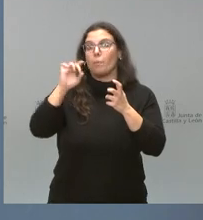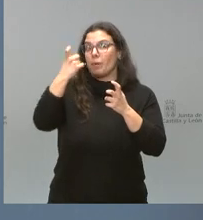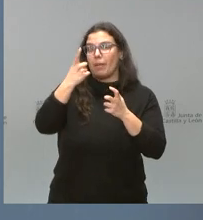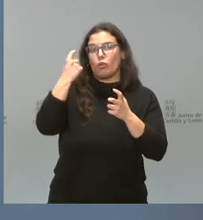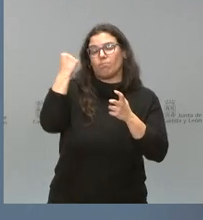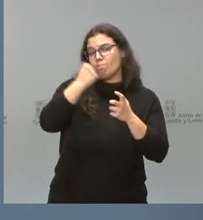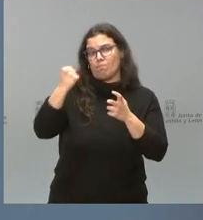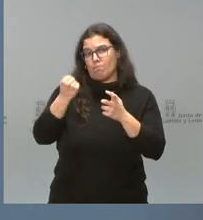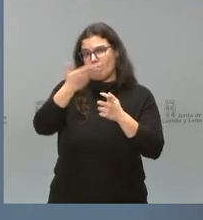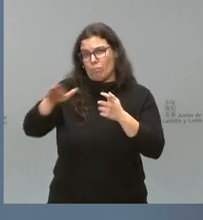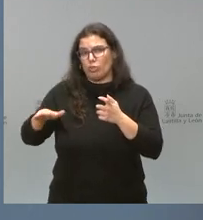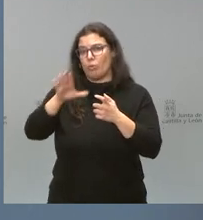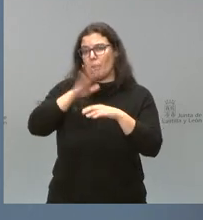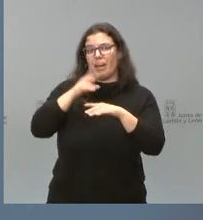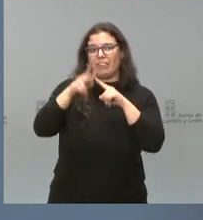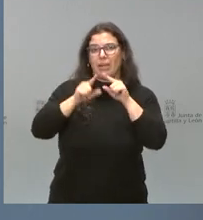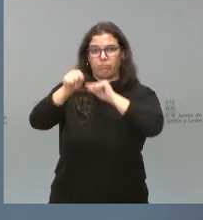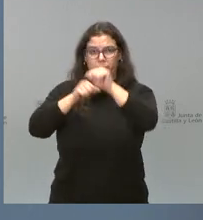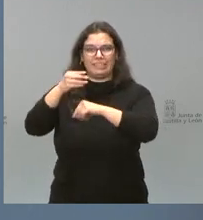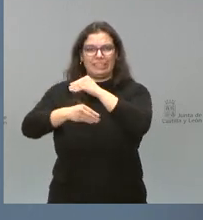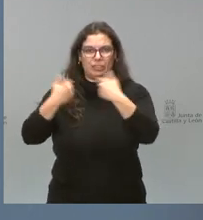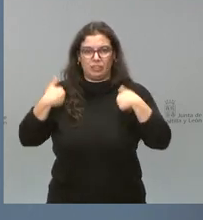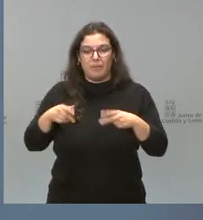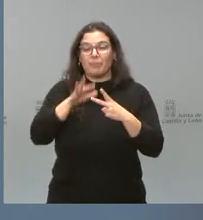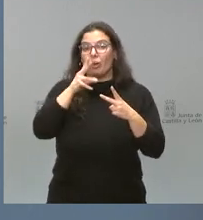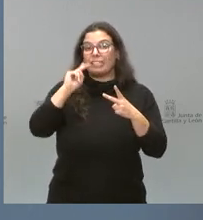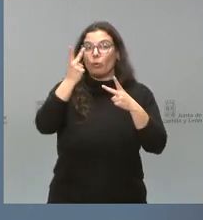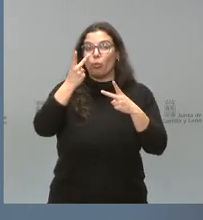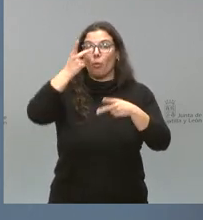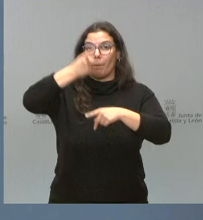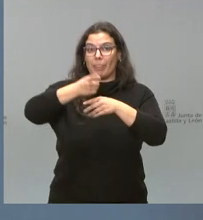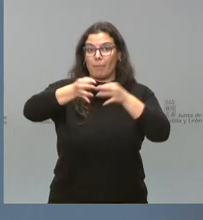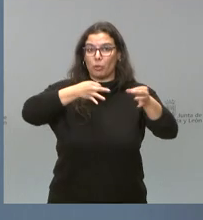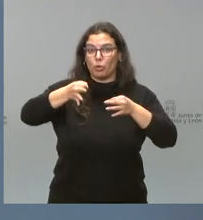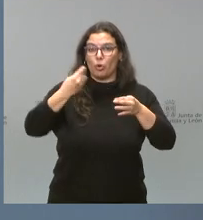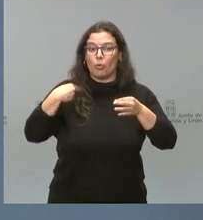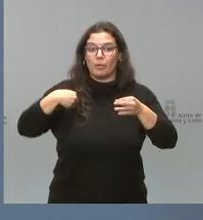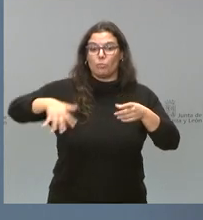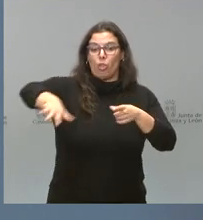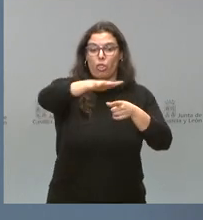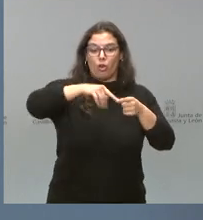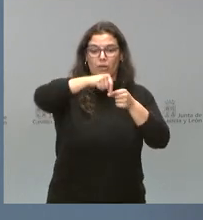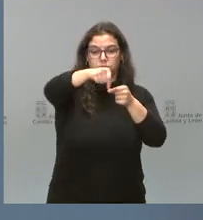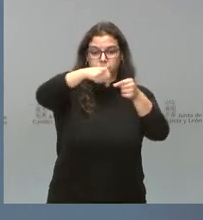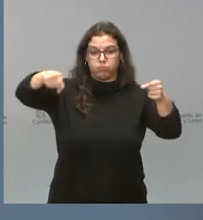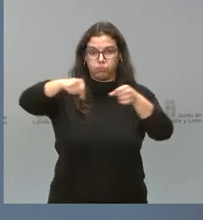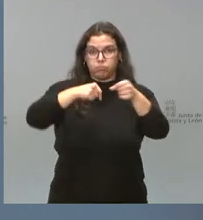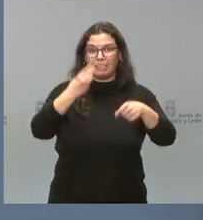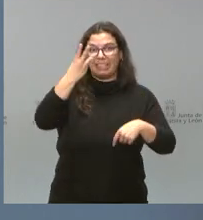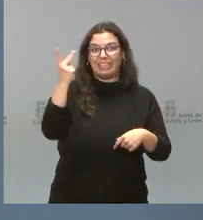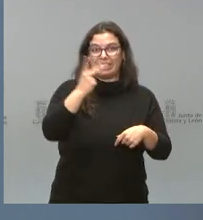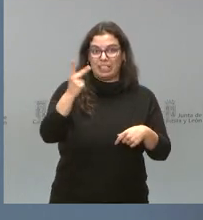enfermedad. Así se ha realizado. Y lo segundo, se abre un perímetro de tres kilómetros para el